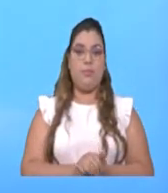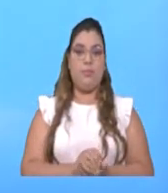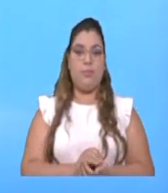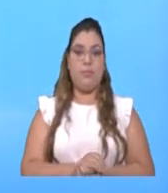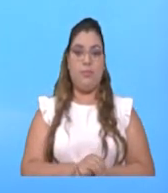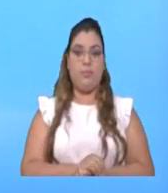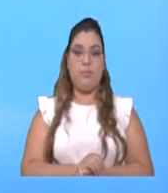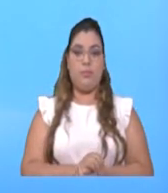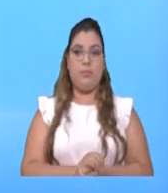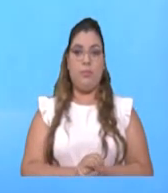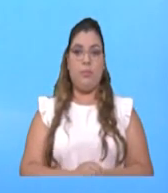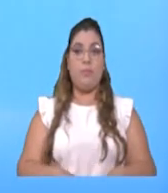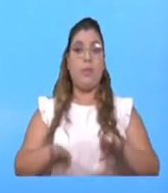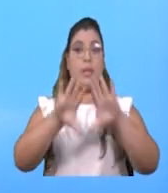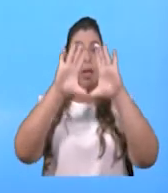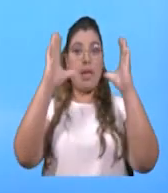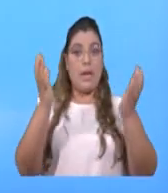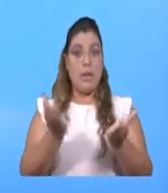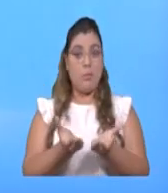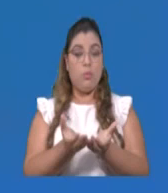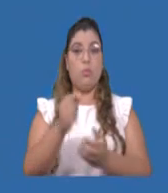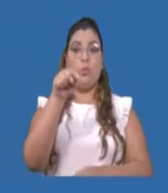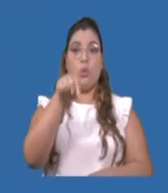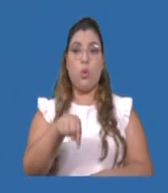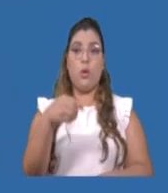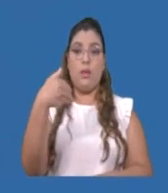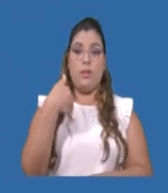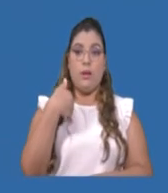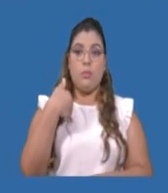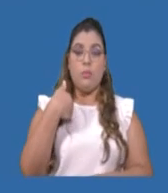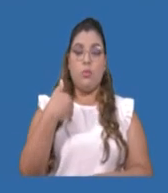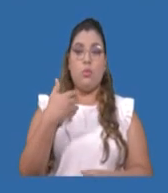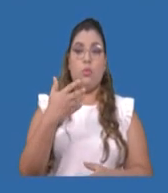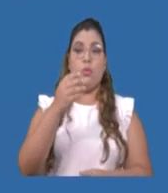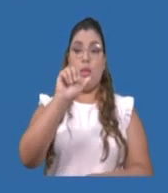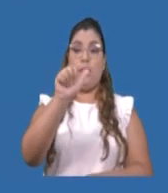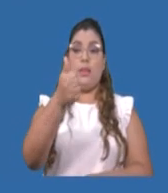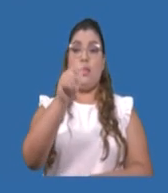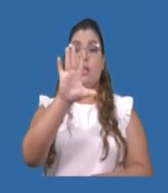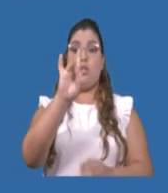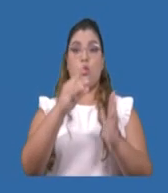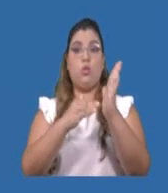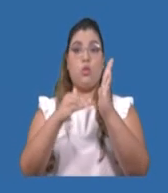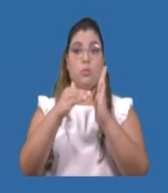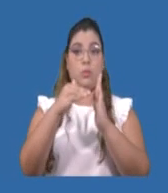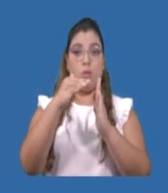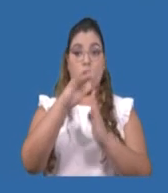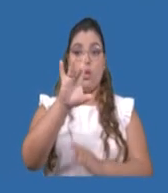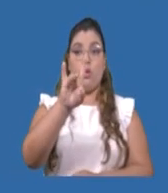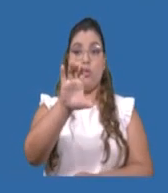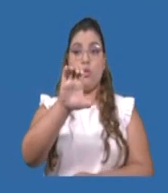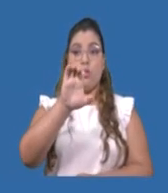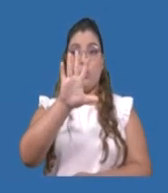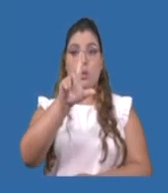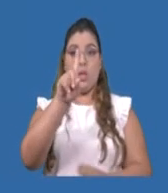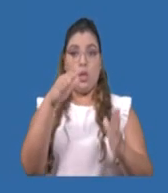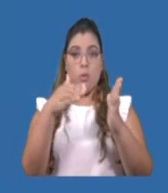A nivel global, hoy se han confirmado un total de 18.851